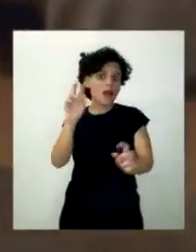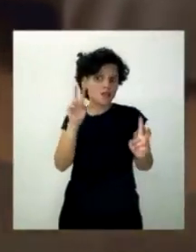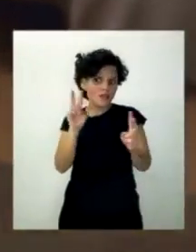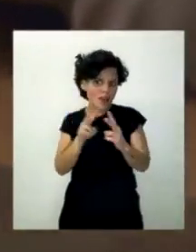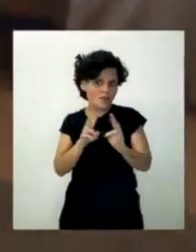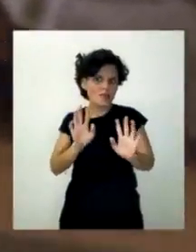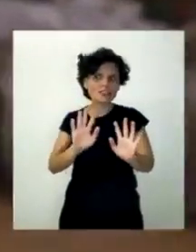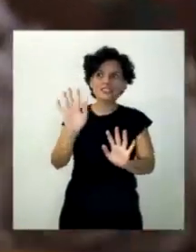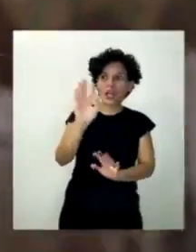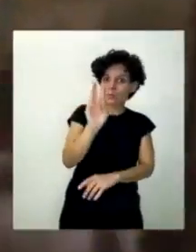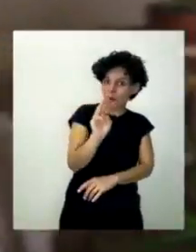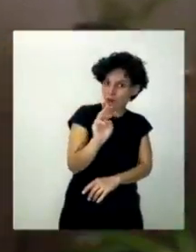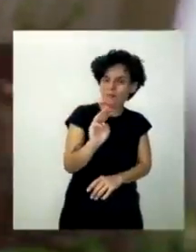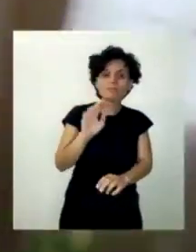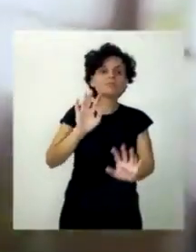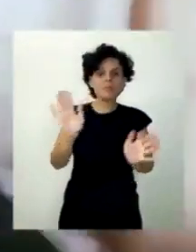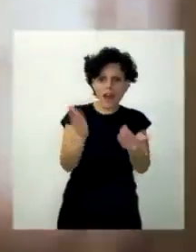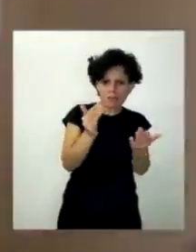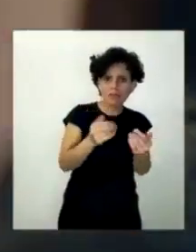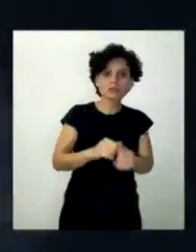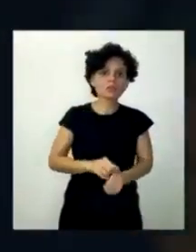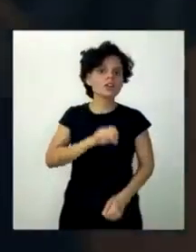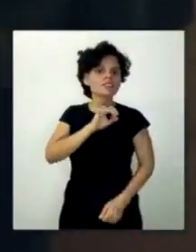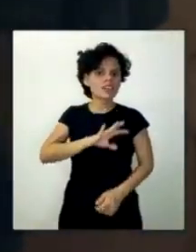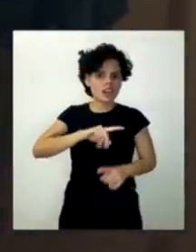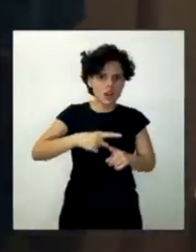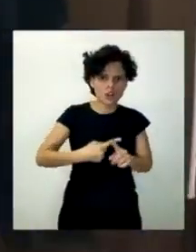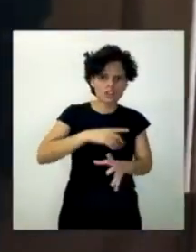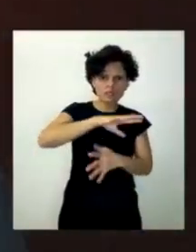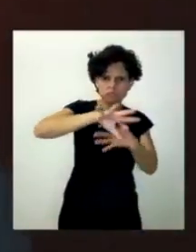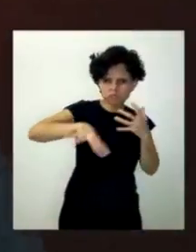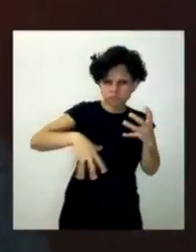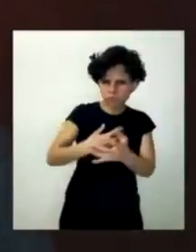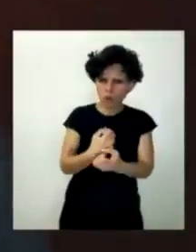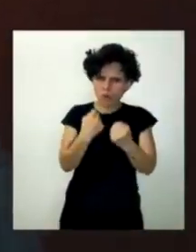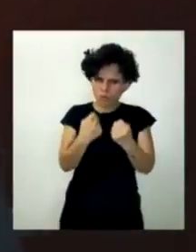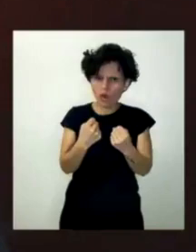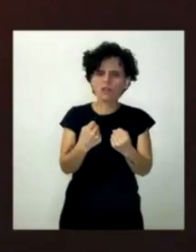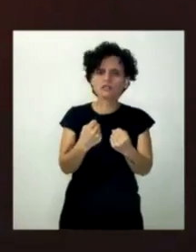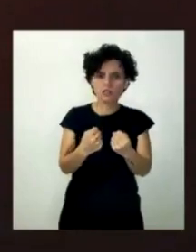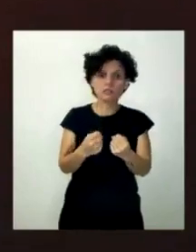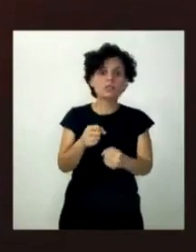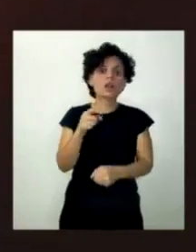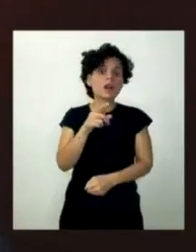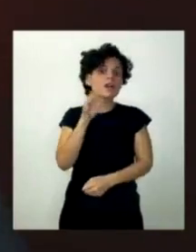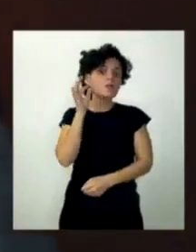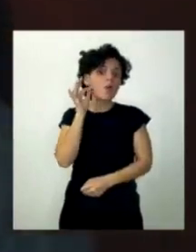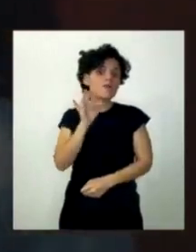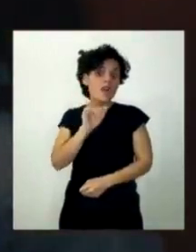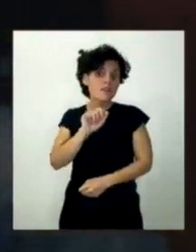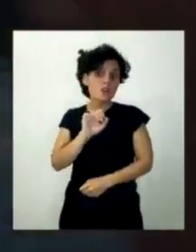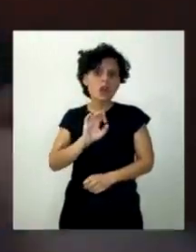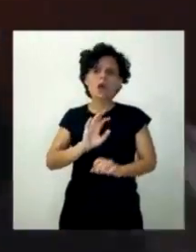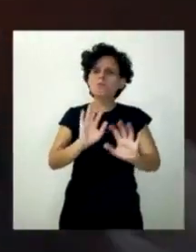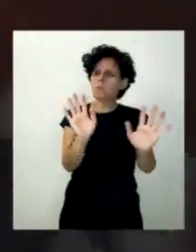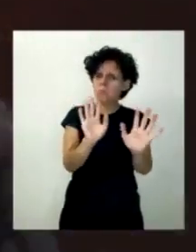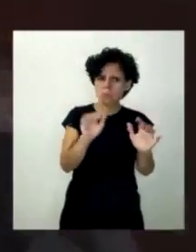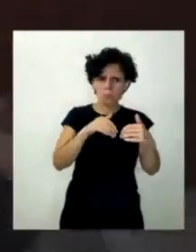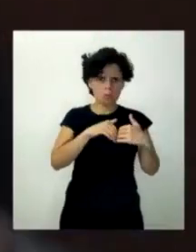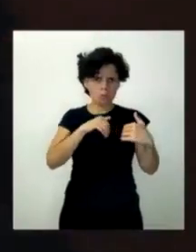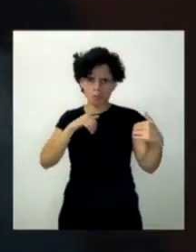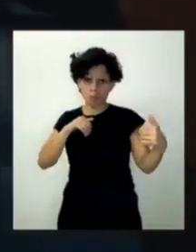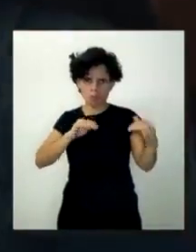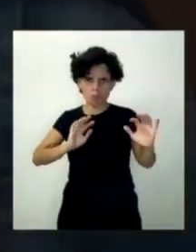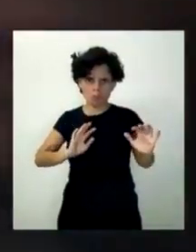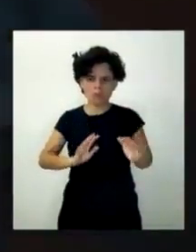Chao mamá. Ya vamos. Chile vivía nuevamente la brutalidad de la represión y Fabiola, hasta ese día, había